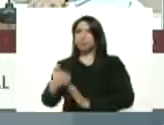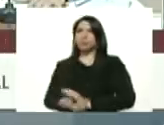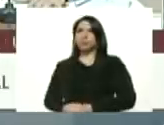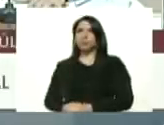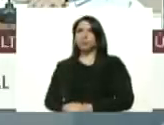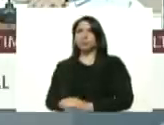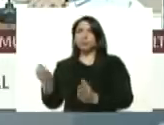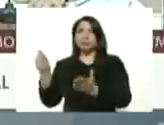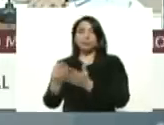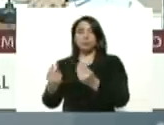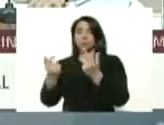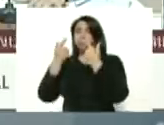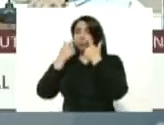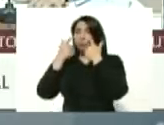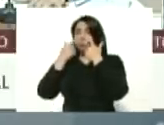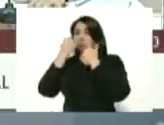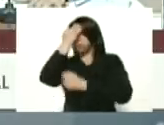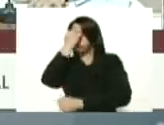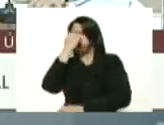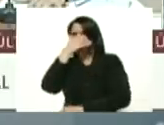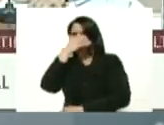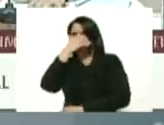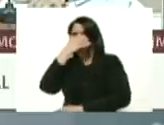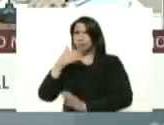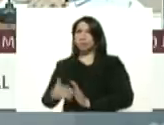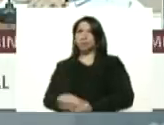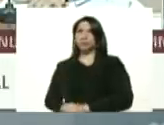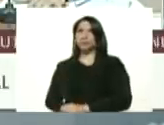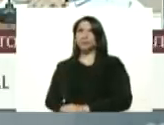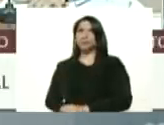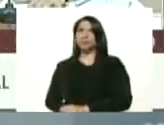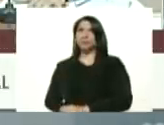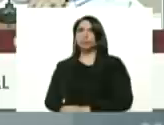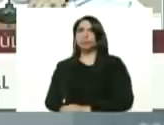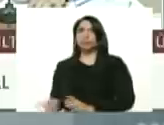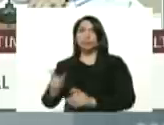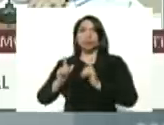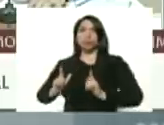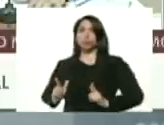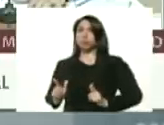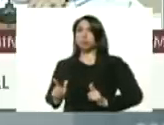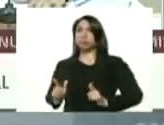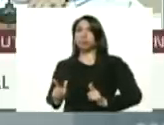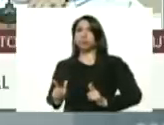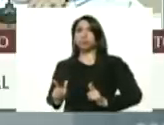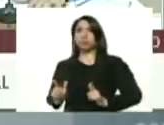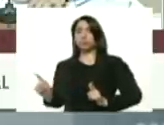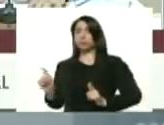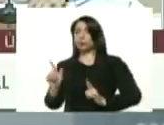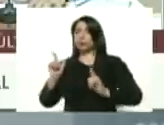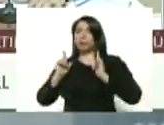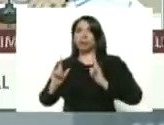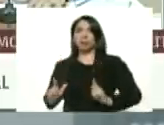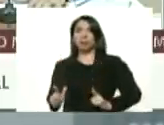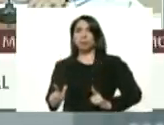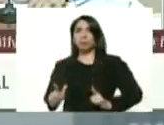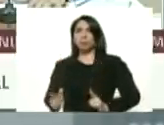siempre hay que estar pendiente del terrorismo y los terroristas que no descansen que no descansen